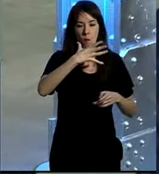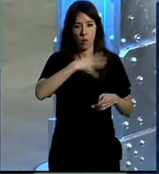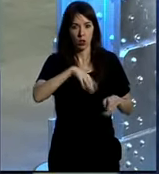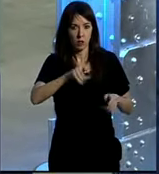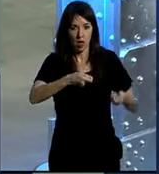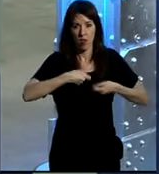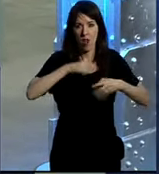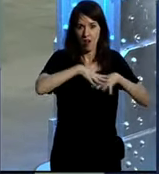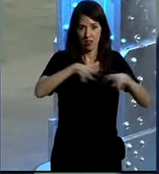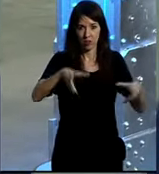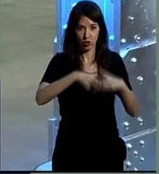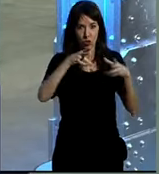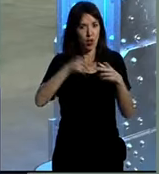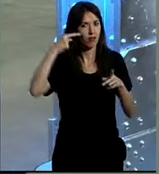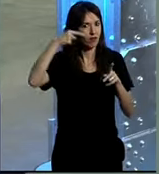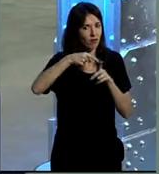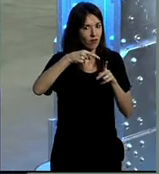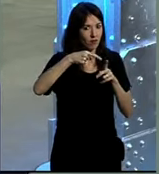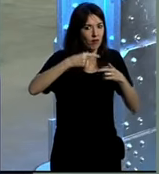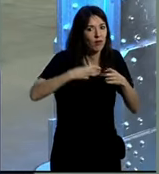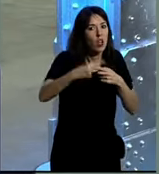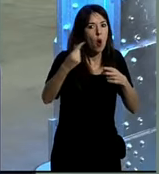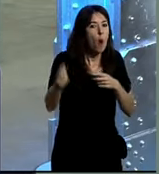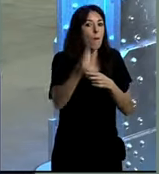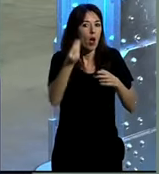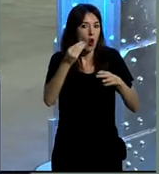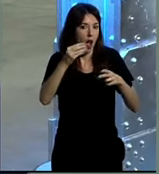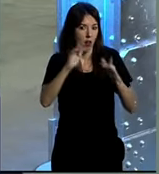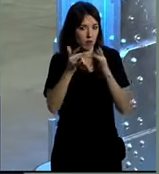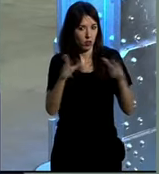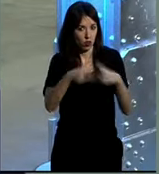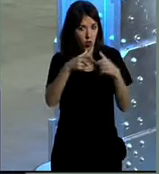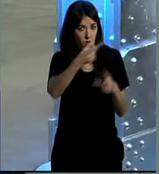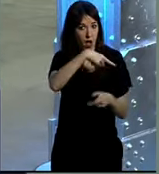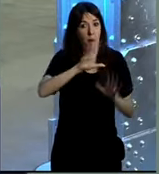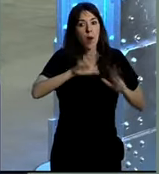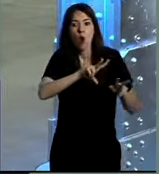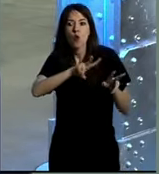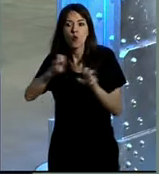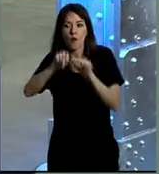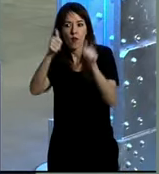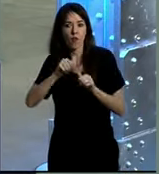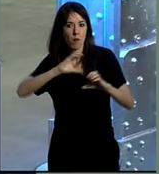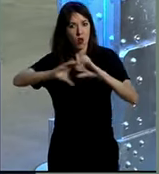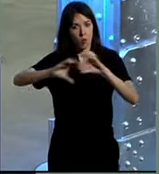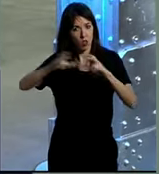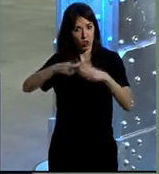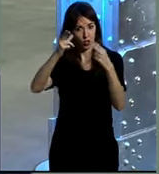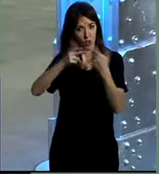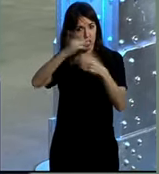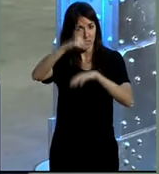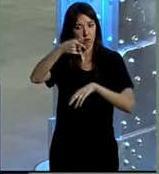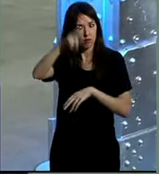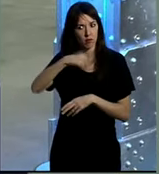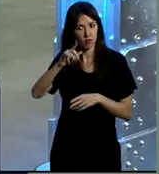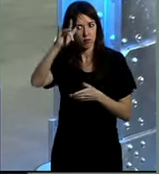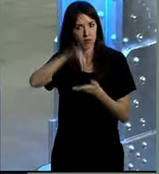que aportan las redes sociales para prolongar o mejorar nuestras relaciones sociales. Pero las nuevas formas de comunicación social digital también